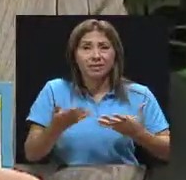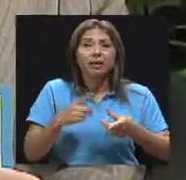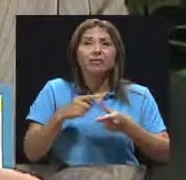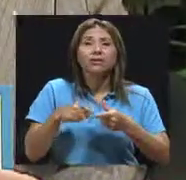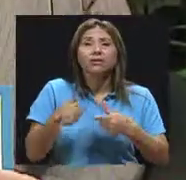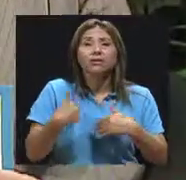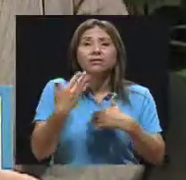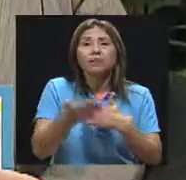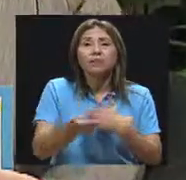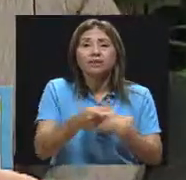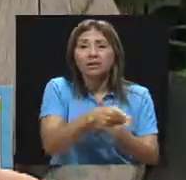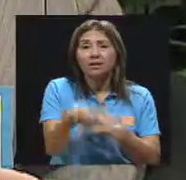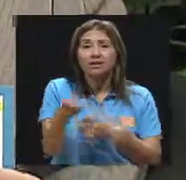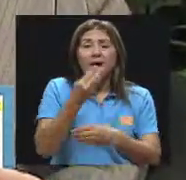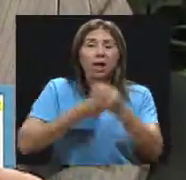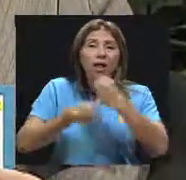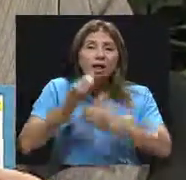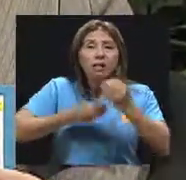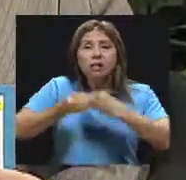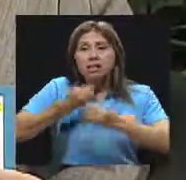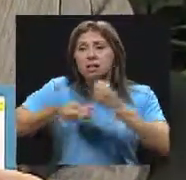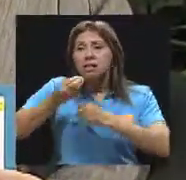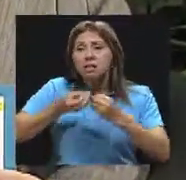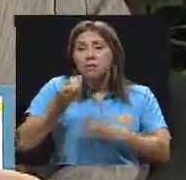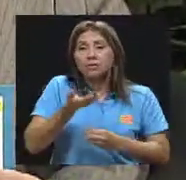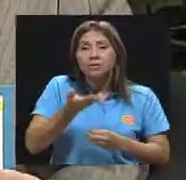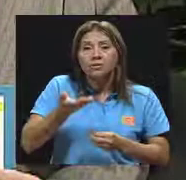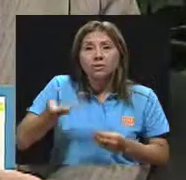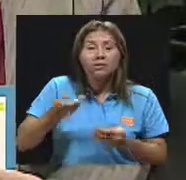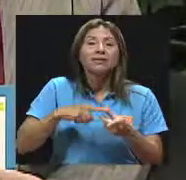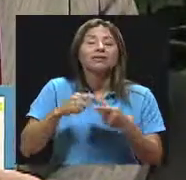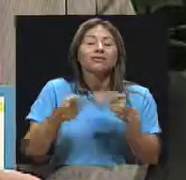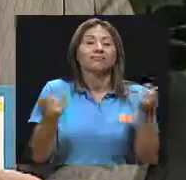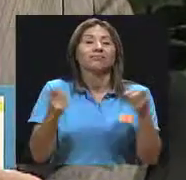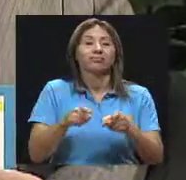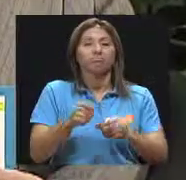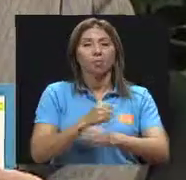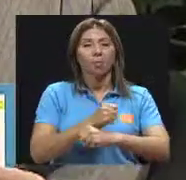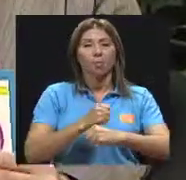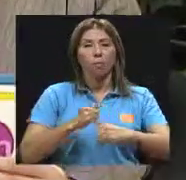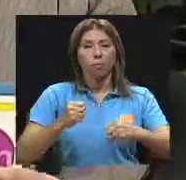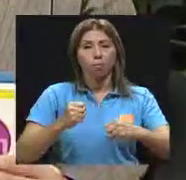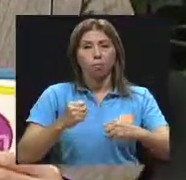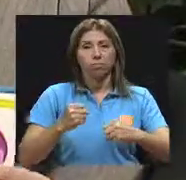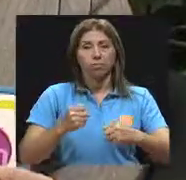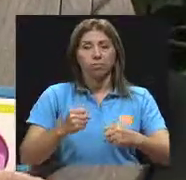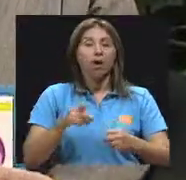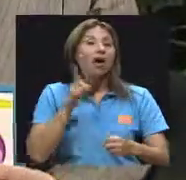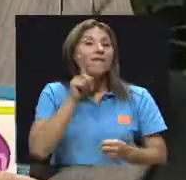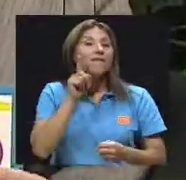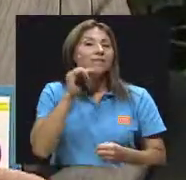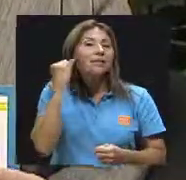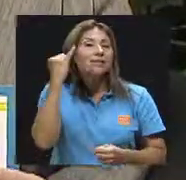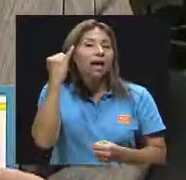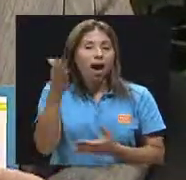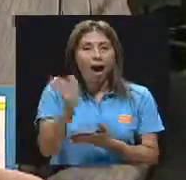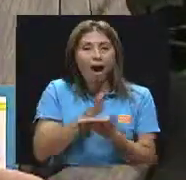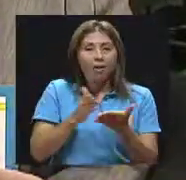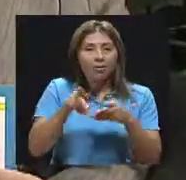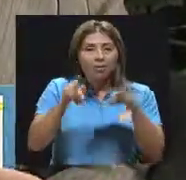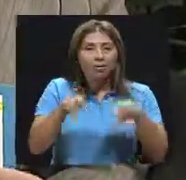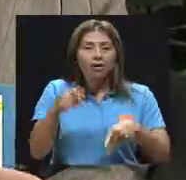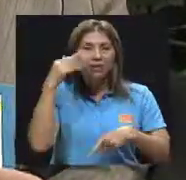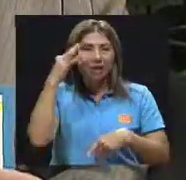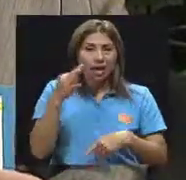y niñas. Y yo creería que es donde caemos también en la obesidad o en esta falsa idea de que un niño entre más gordo es más saludable. Y me